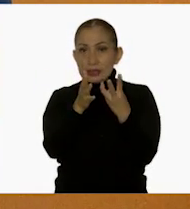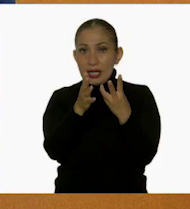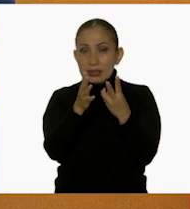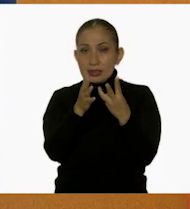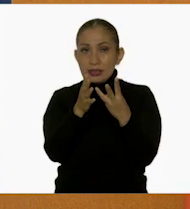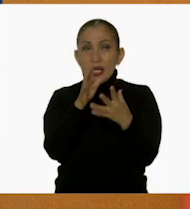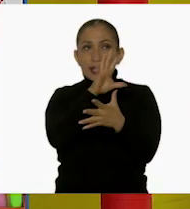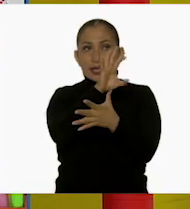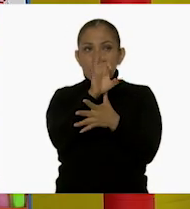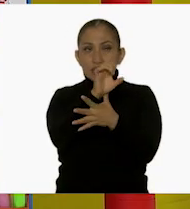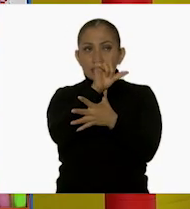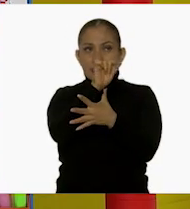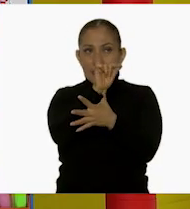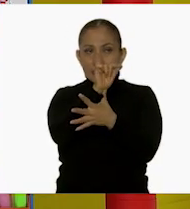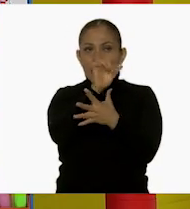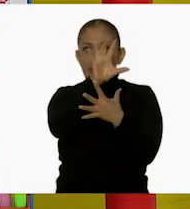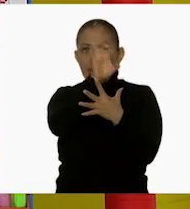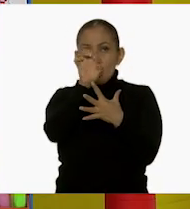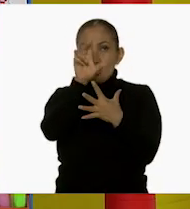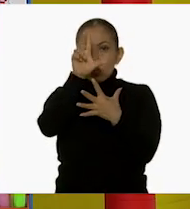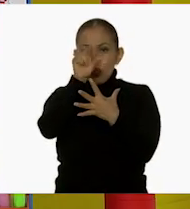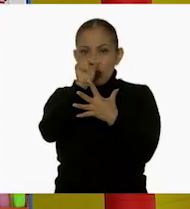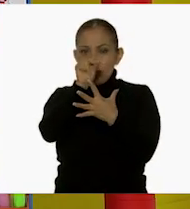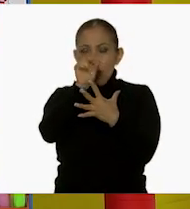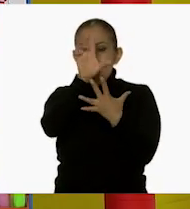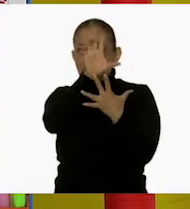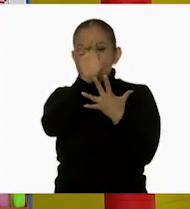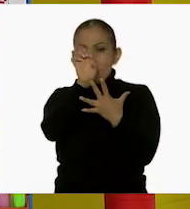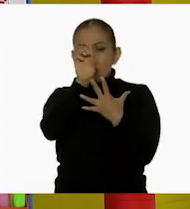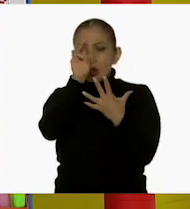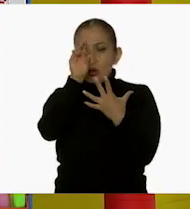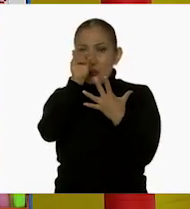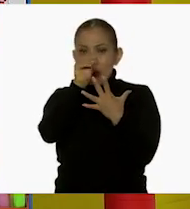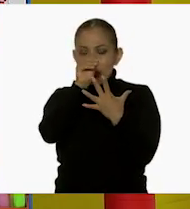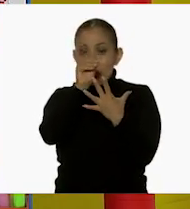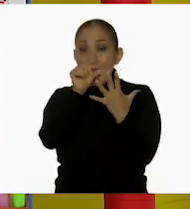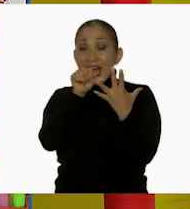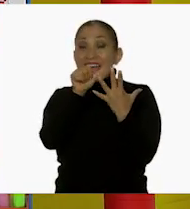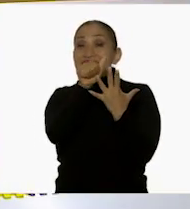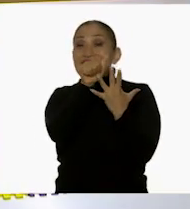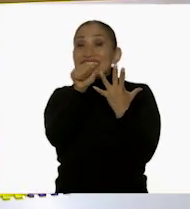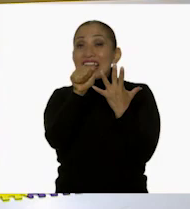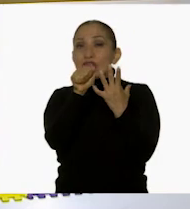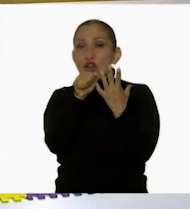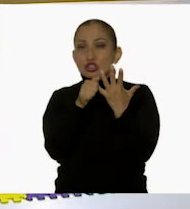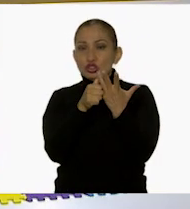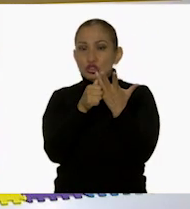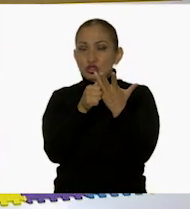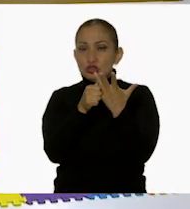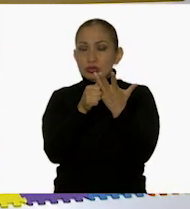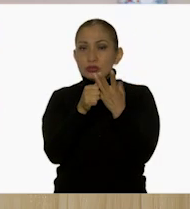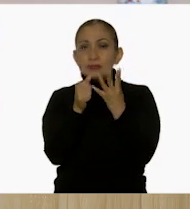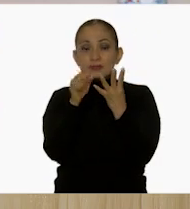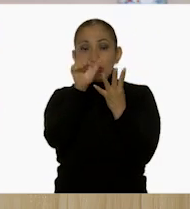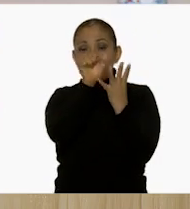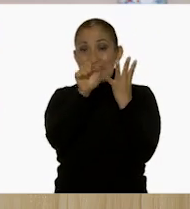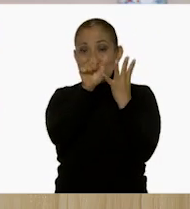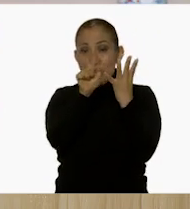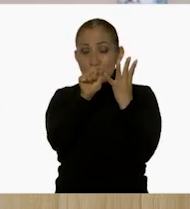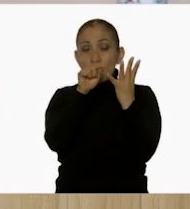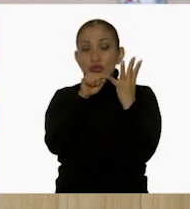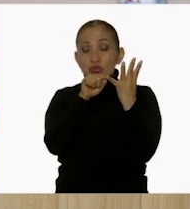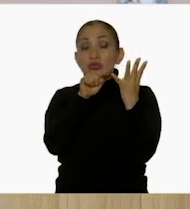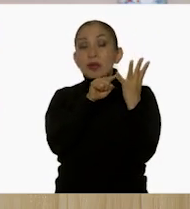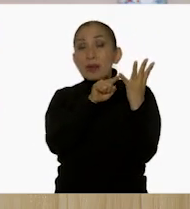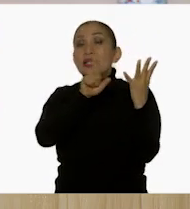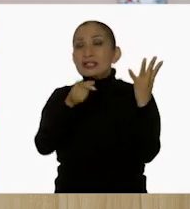570, 580, 590, 600. Y después del 600 vamos